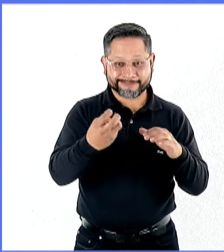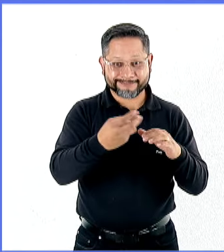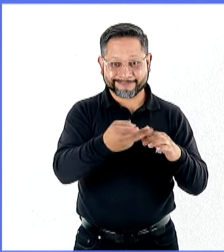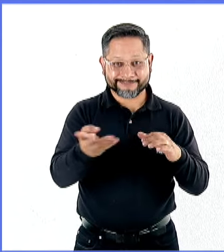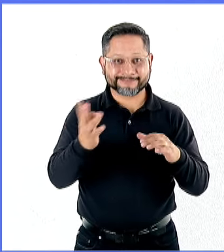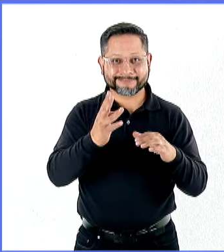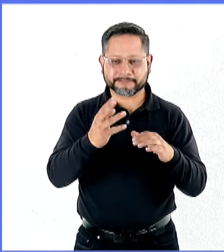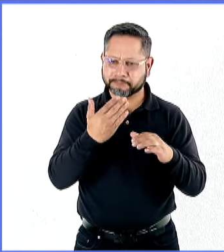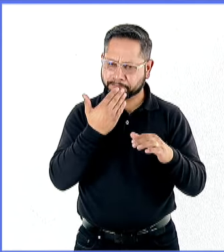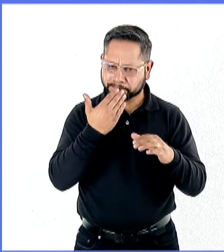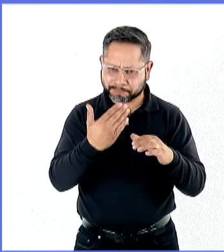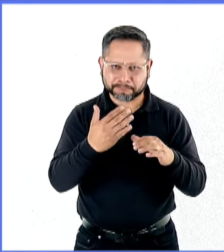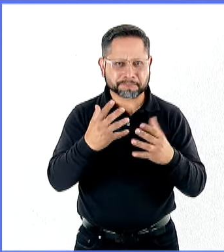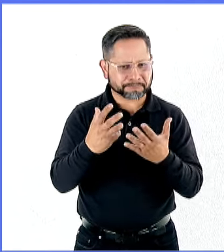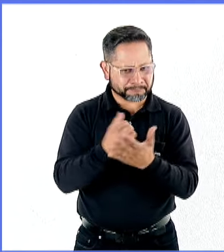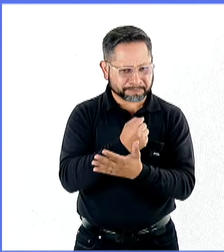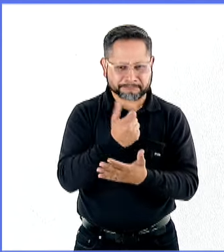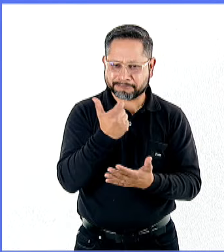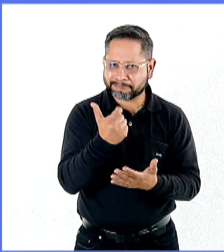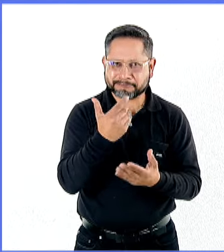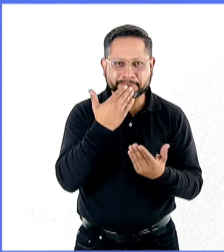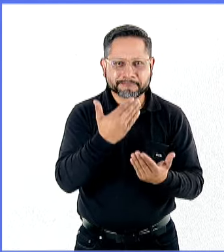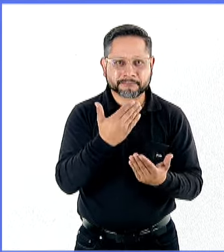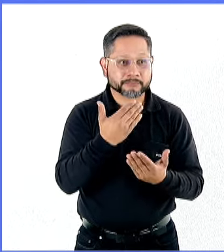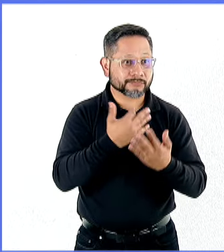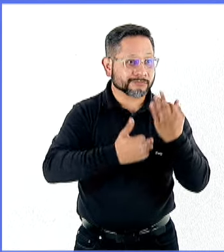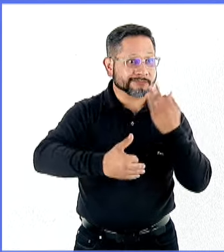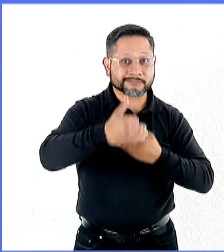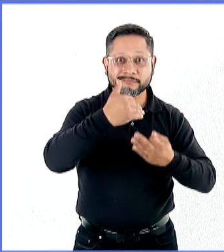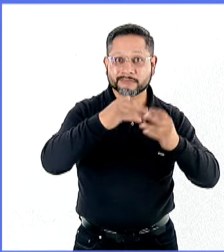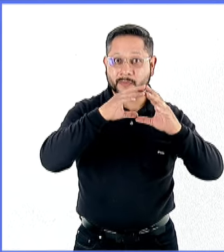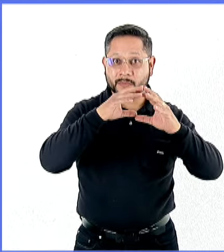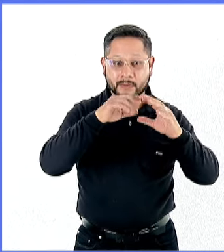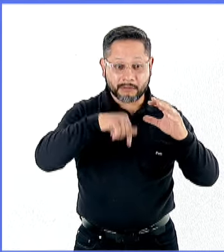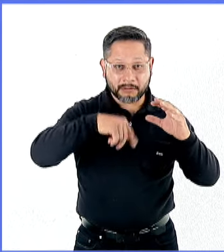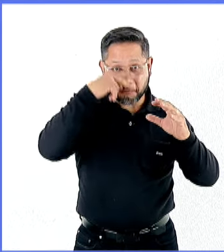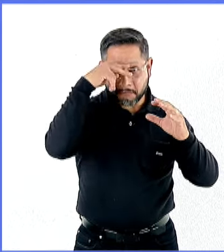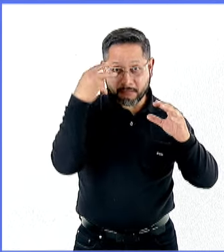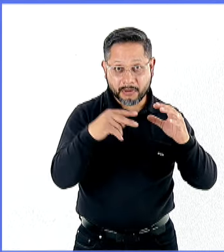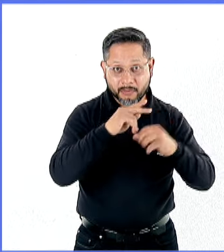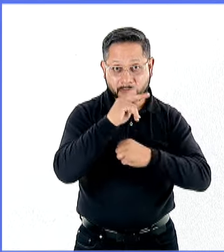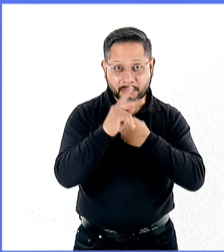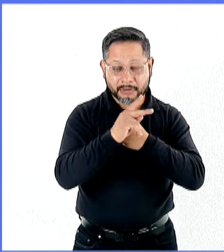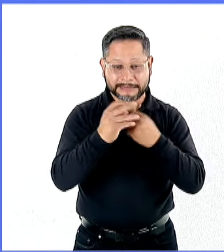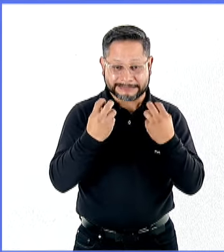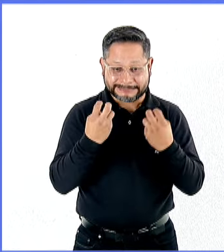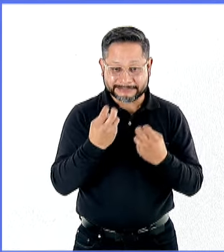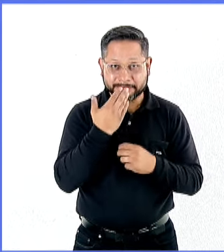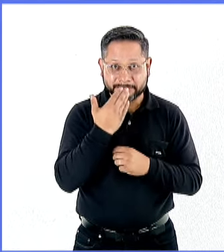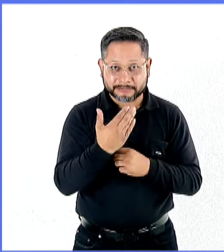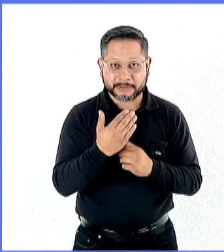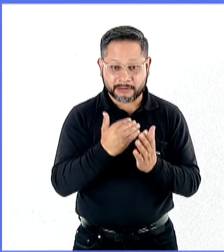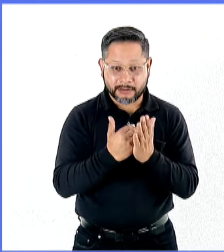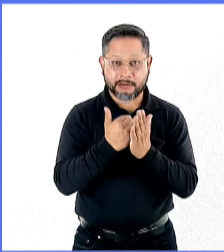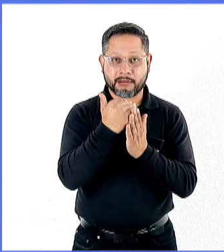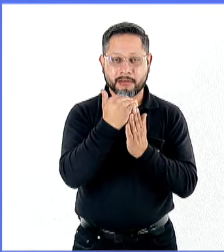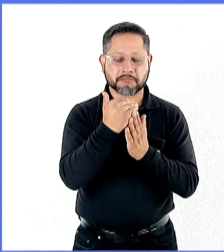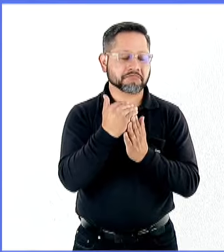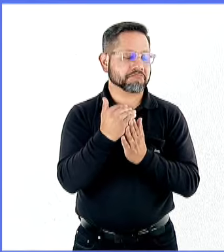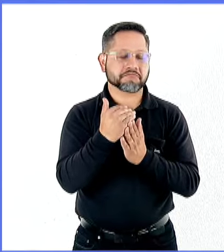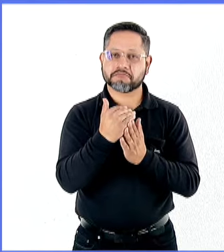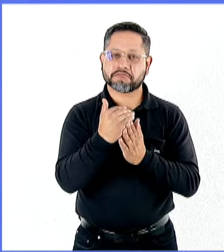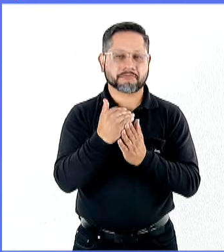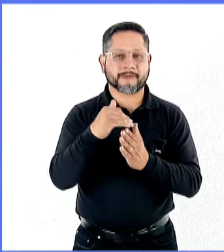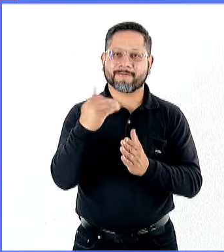resultado ser exitoso para el conjunto de la economía. O sea, no acabamos de resolver los problemas de crecimiento y de distribución.